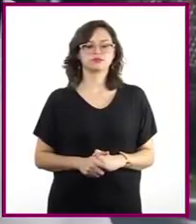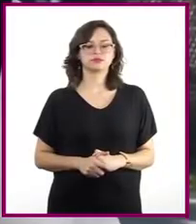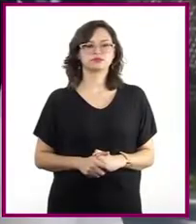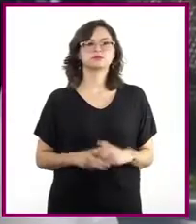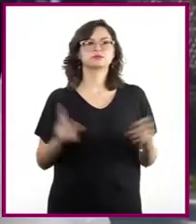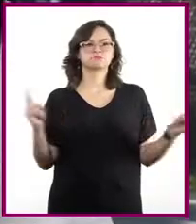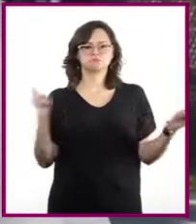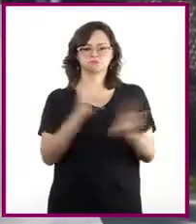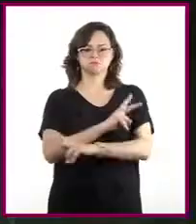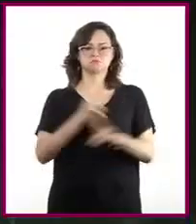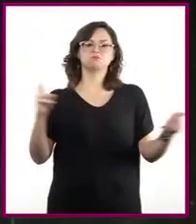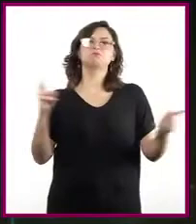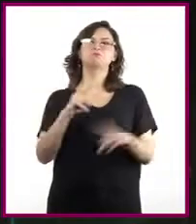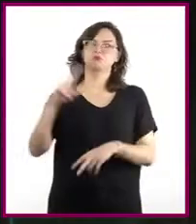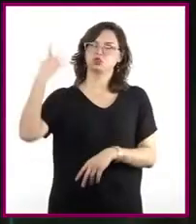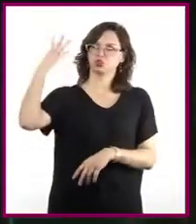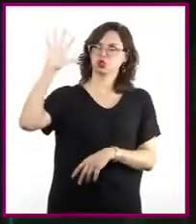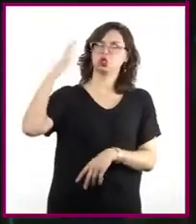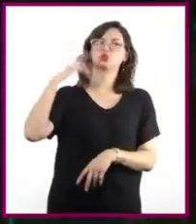de aire y sol.